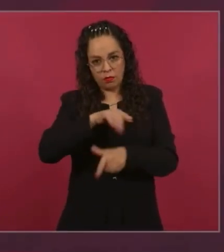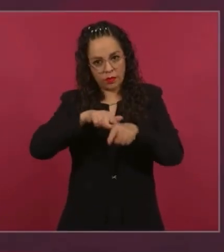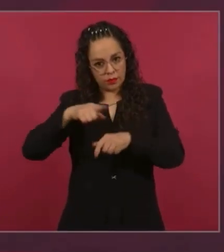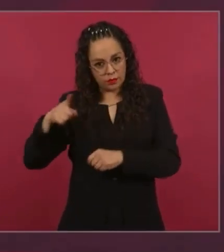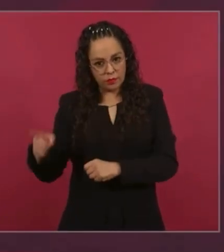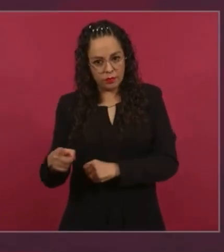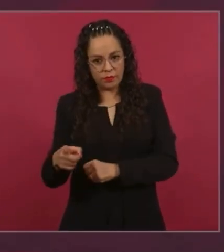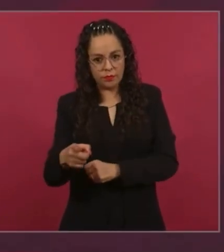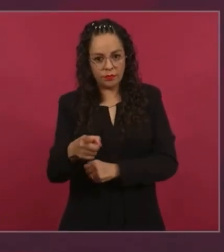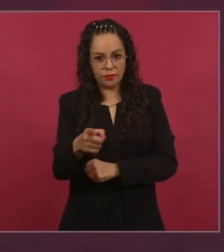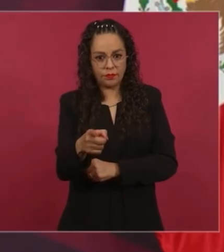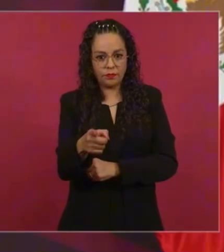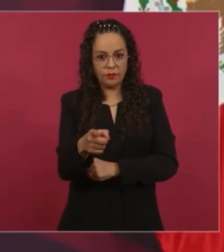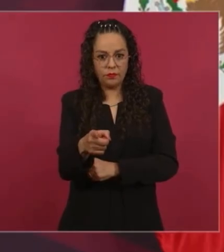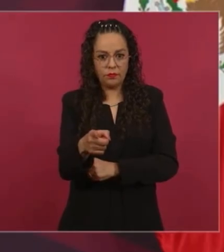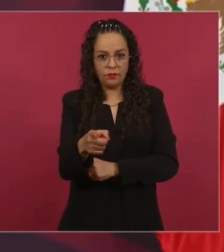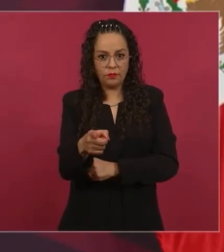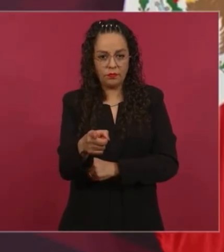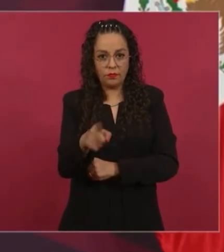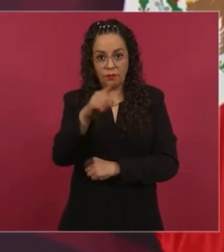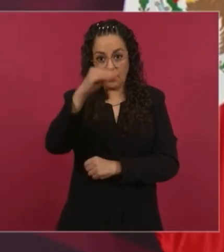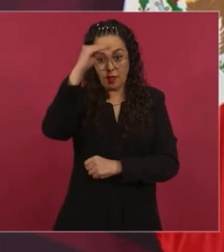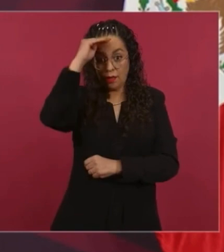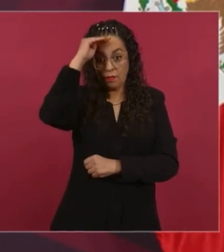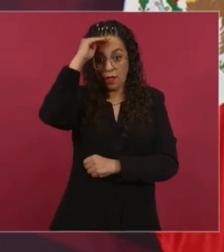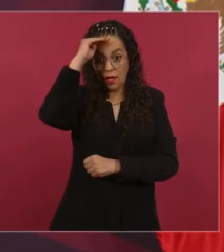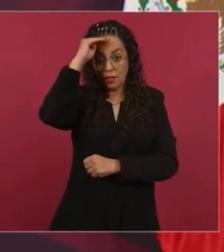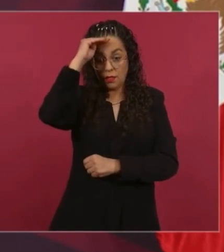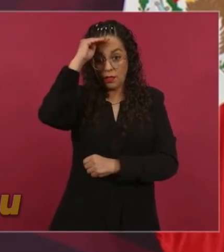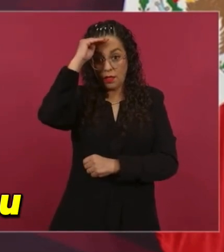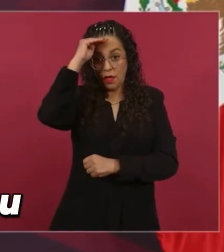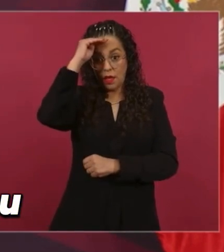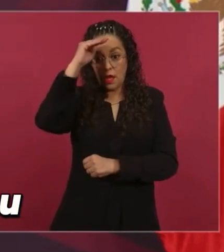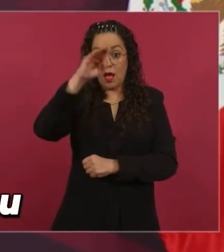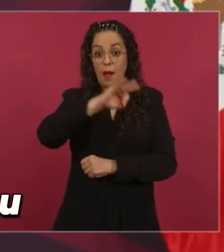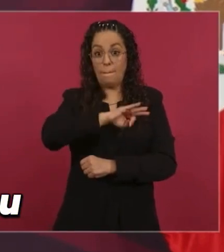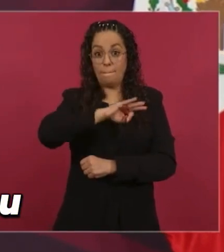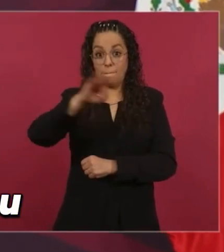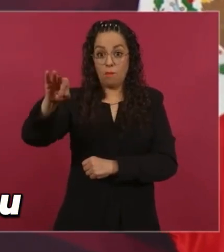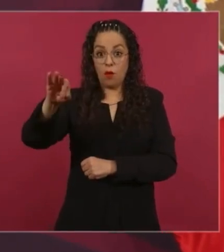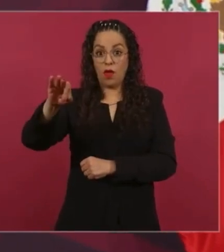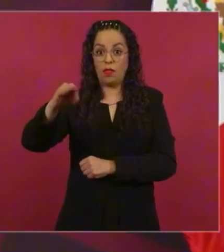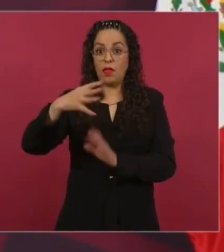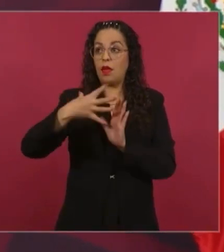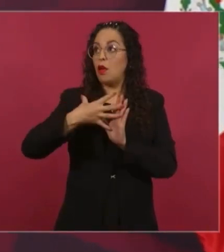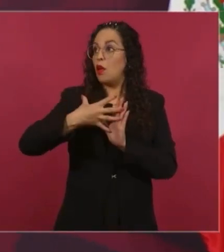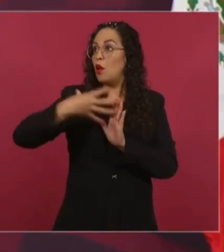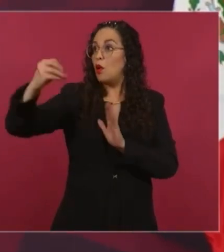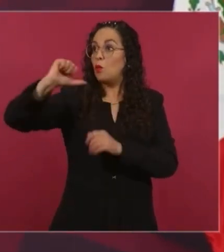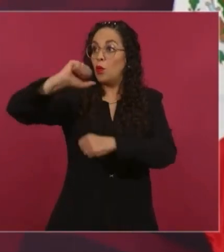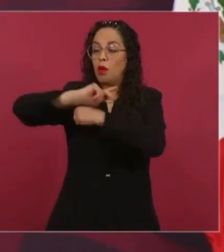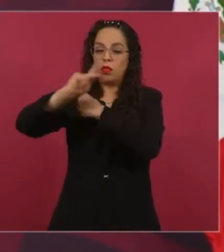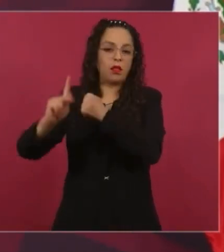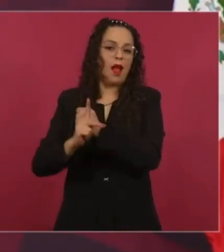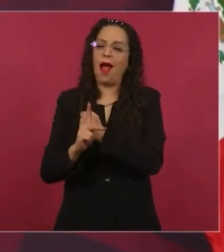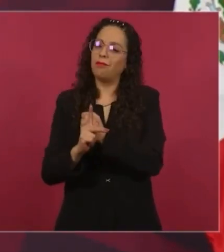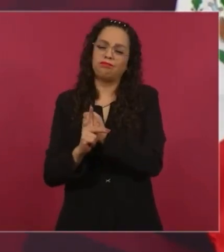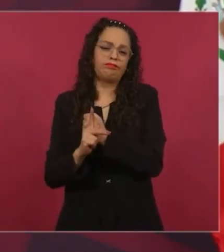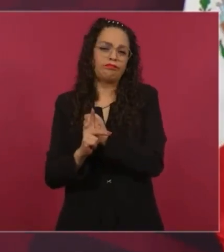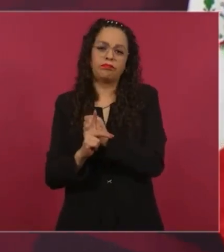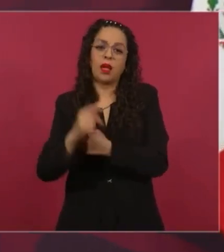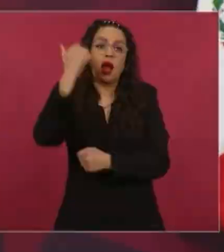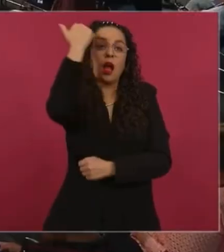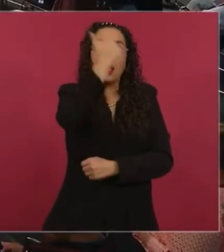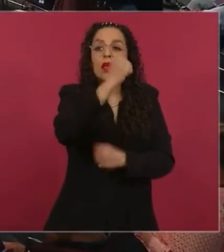no, porque cada país tiene su propia historia, porque a nosotros nos ha